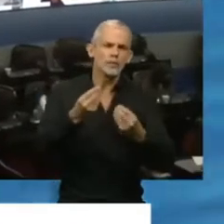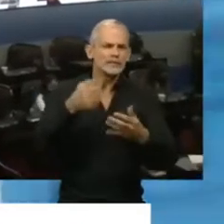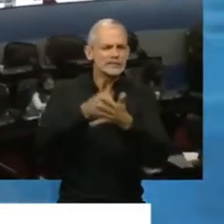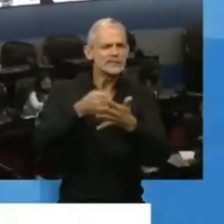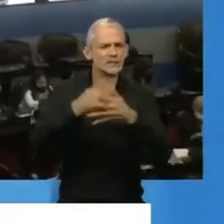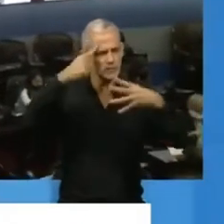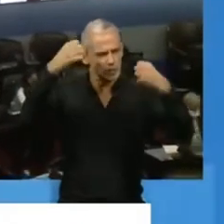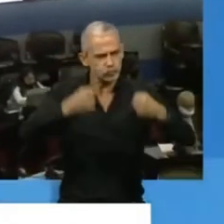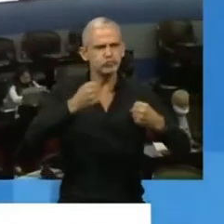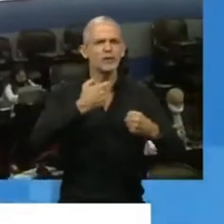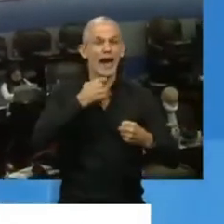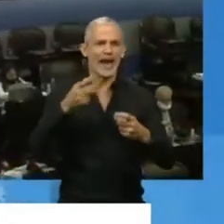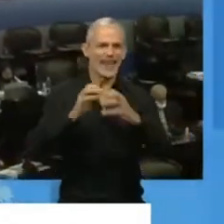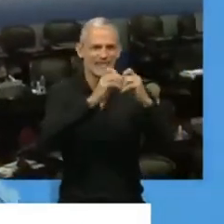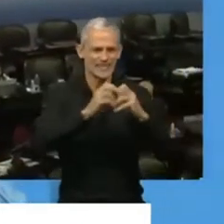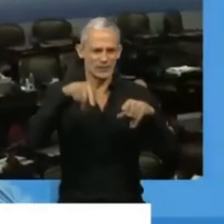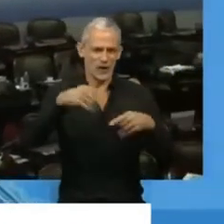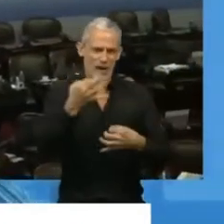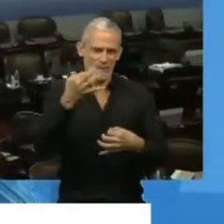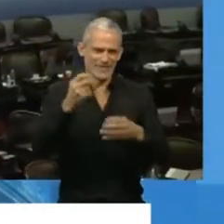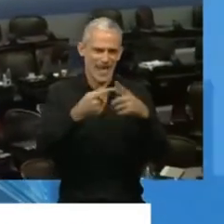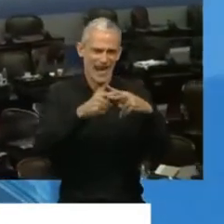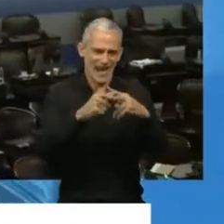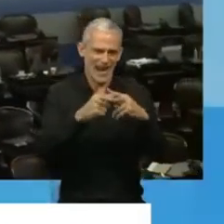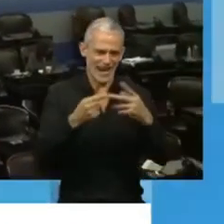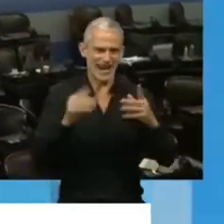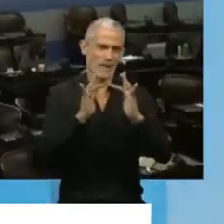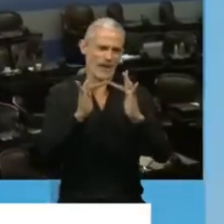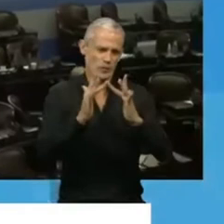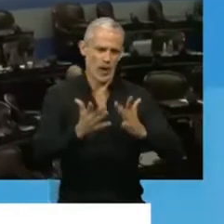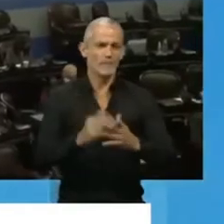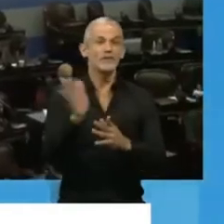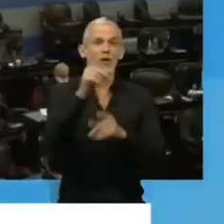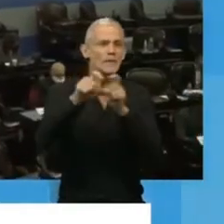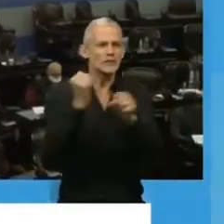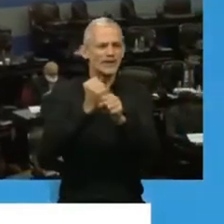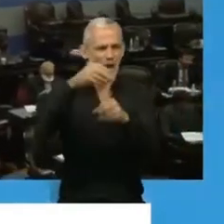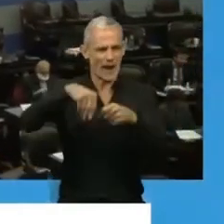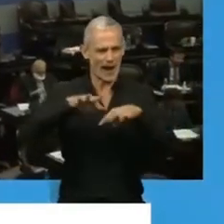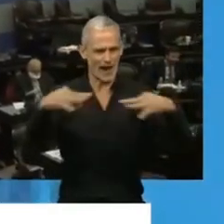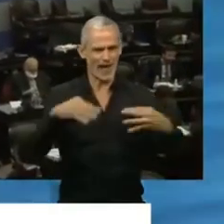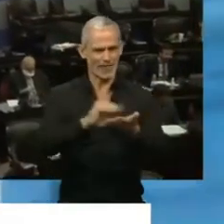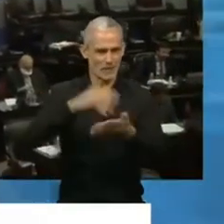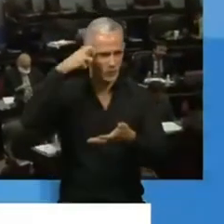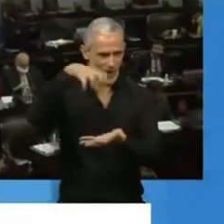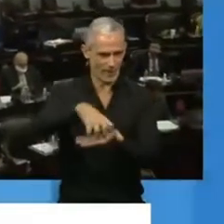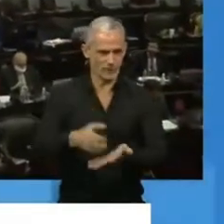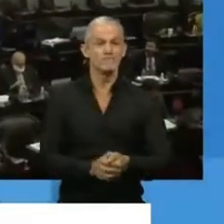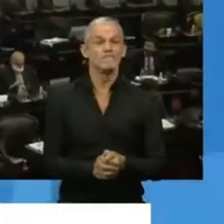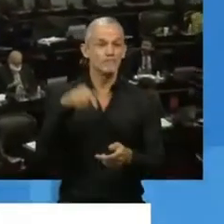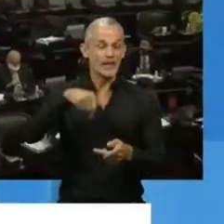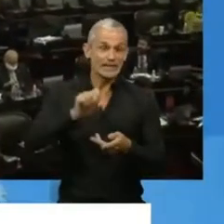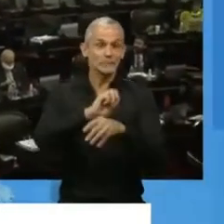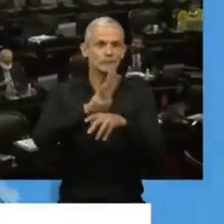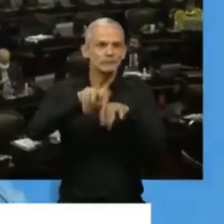y también a todos los trabajadores de la Cámara que también han puesto lo mejor de sí. Es en el marco de esta pandemia en la